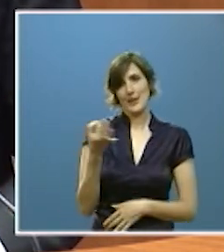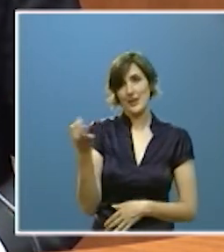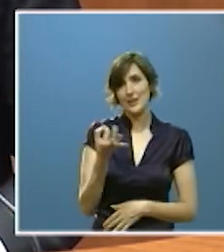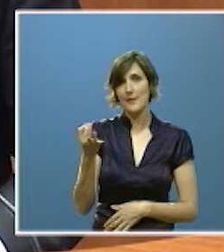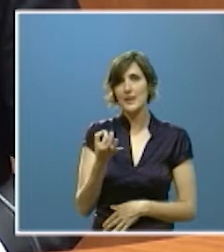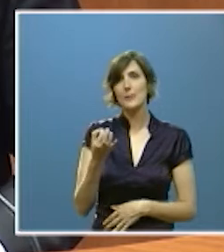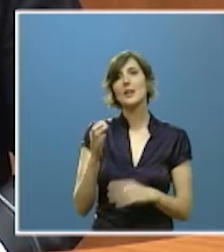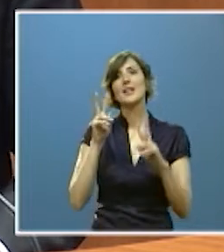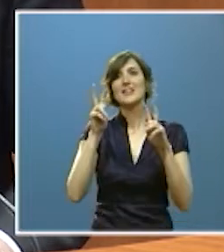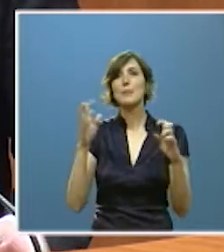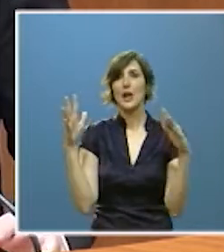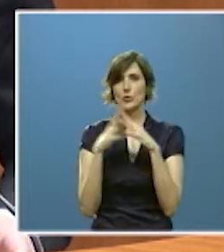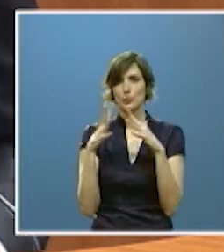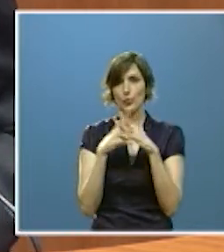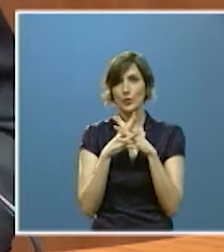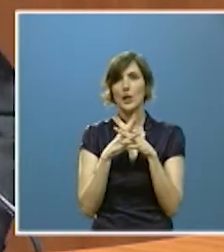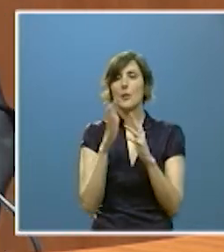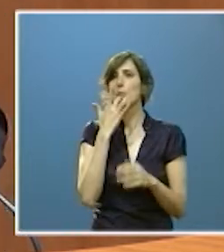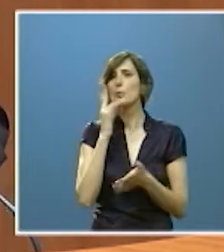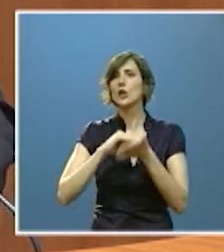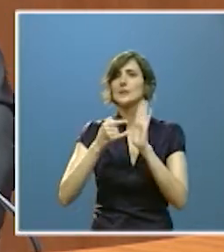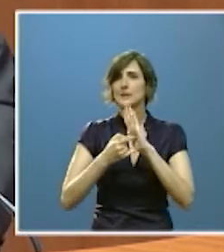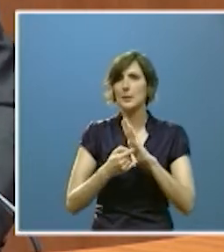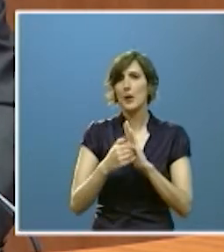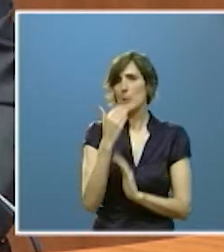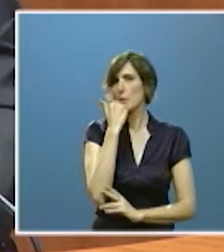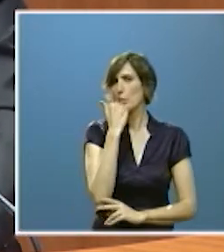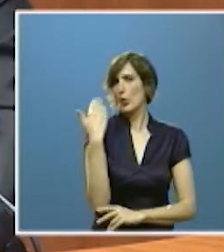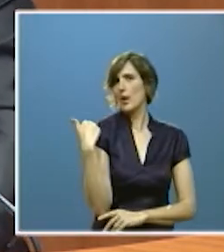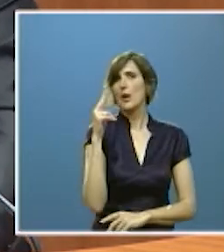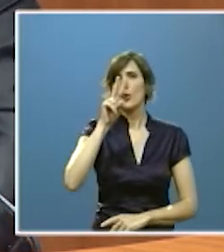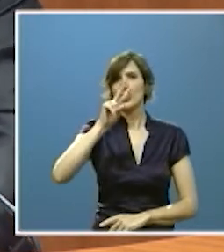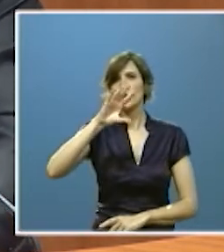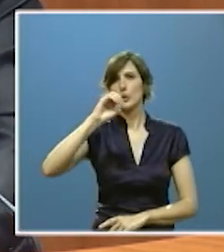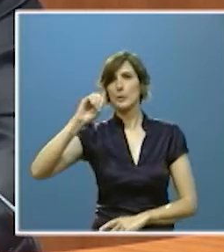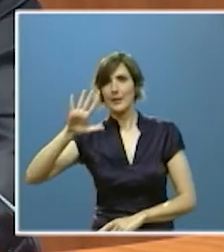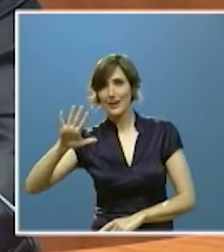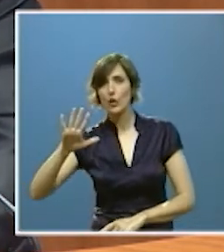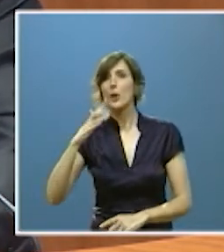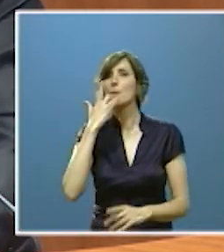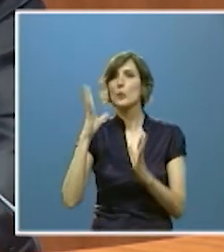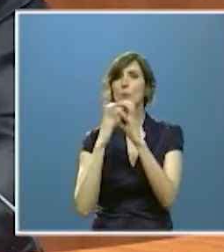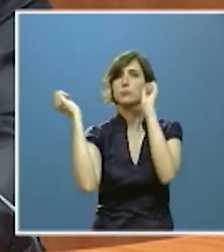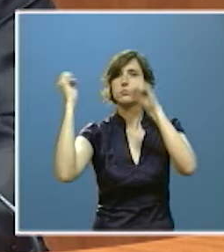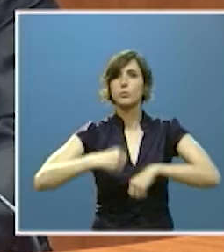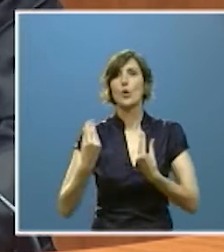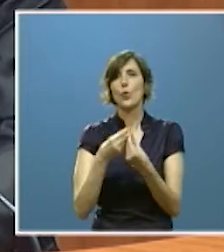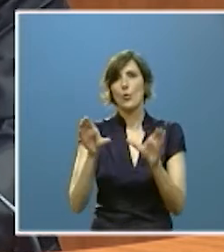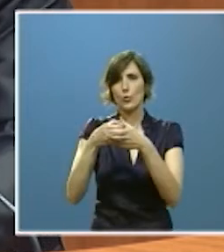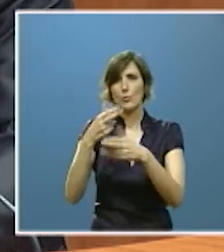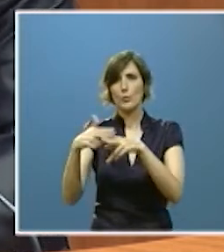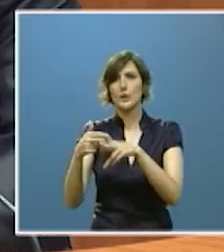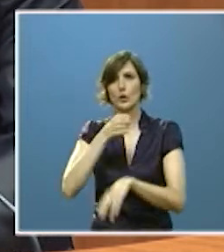estructurales con medidas por ejemplo como las que en el año 2005 conseguimos pactar con el grupo socialista suscribiendo